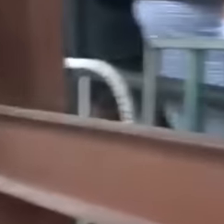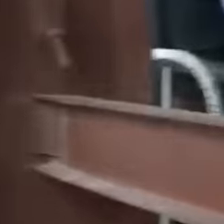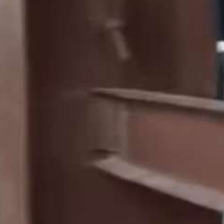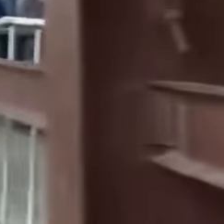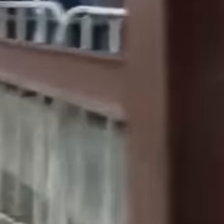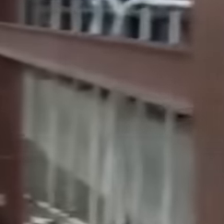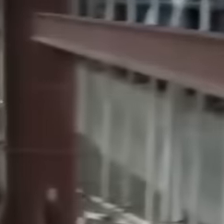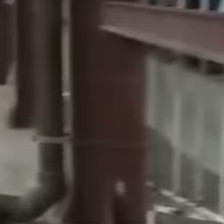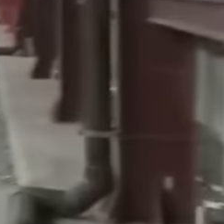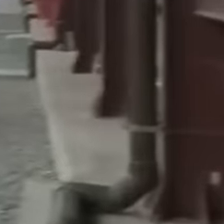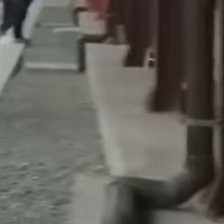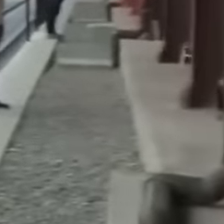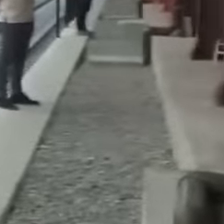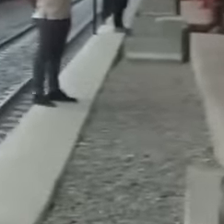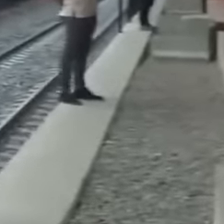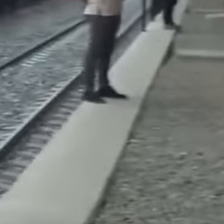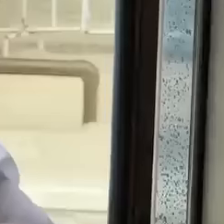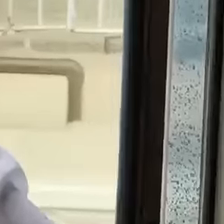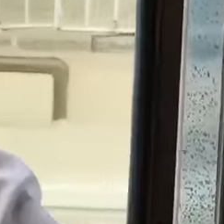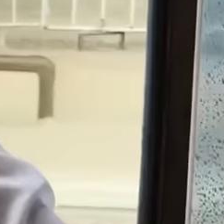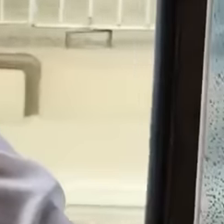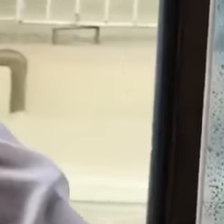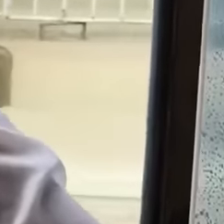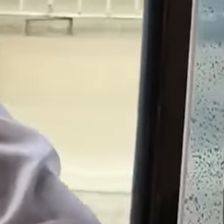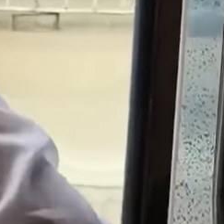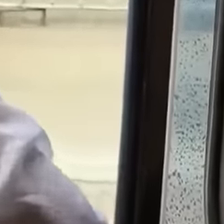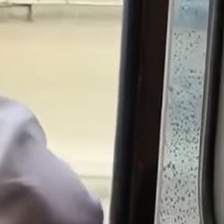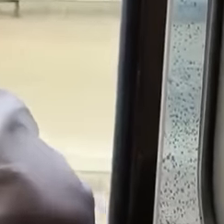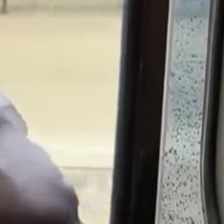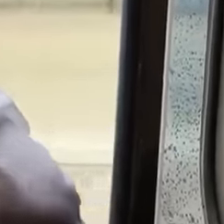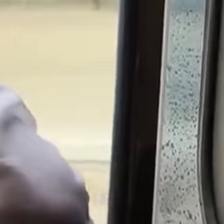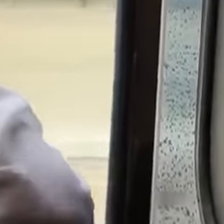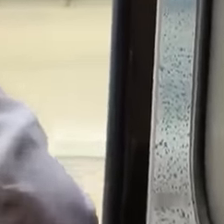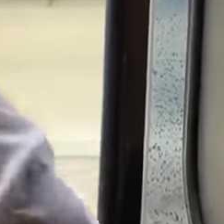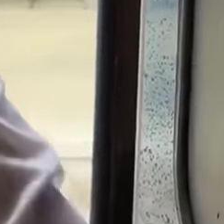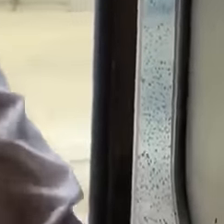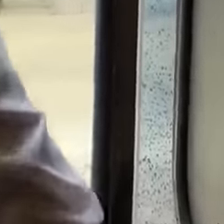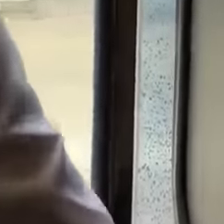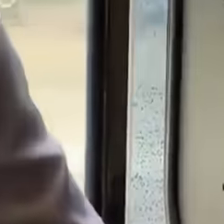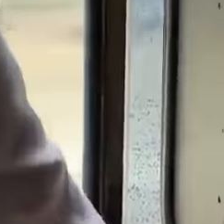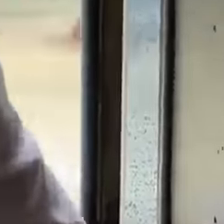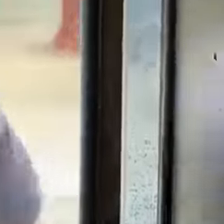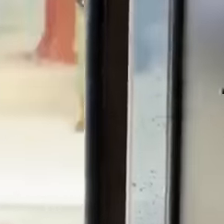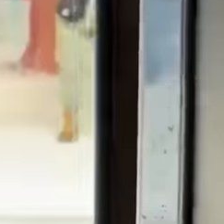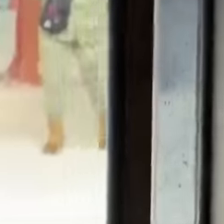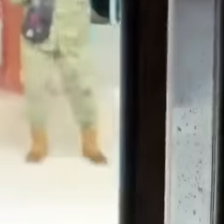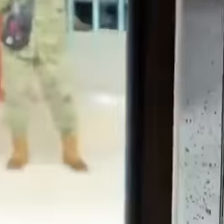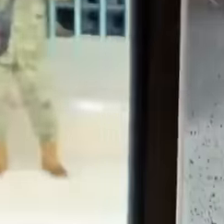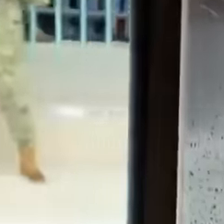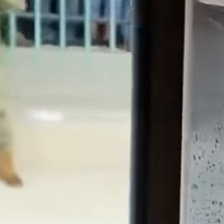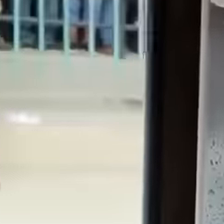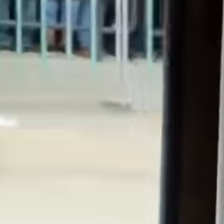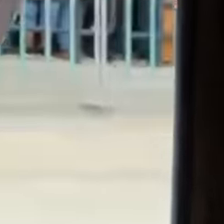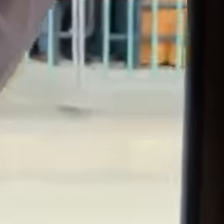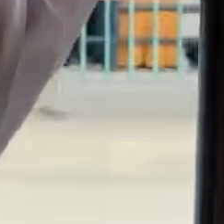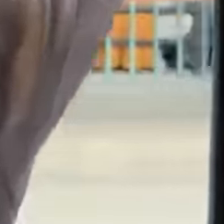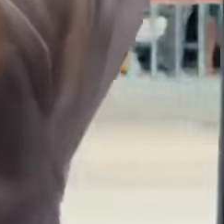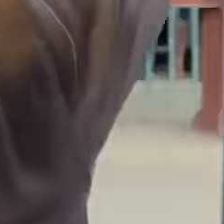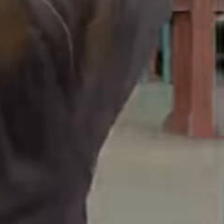la historia política de México, donde la justicia, la transparencia y el verdadero poder del pueblo